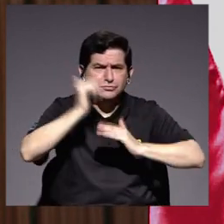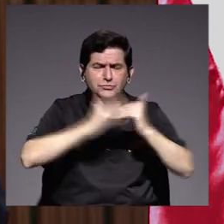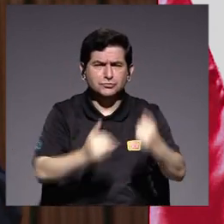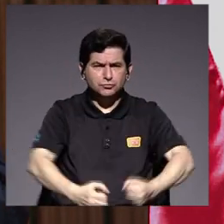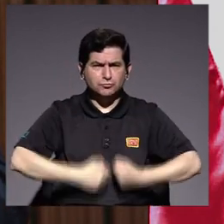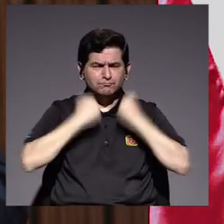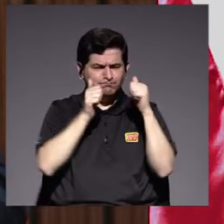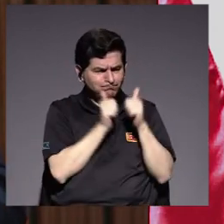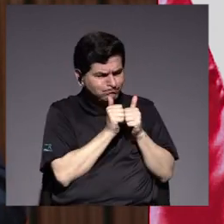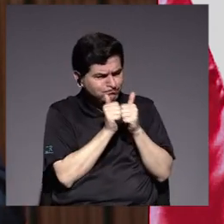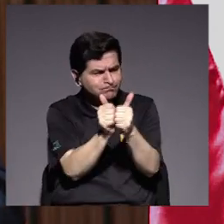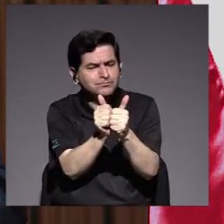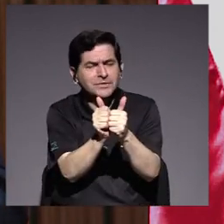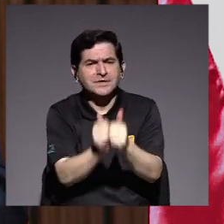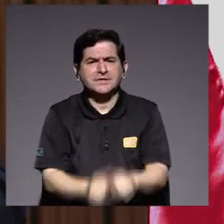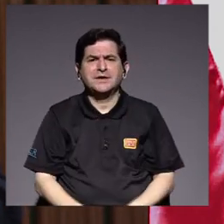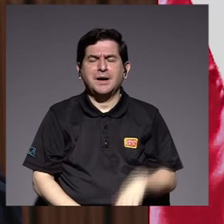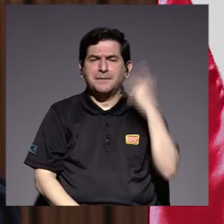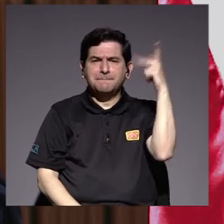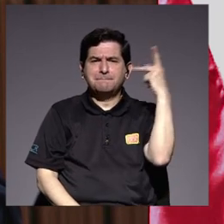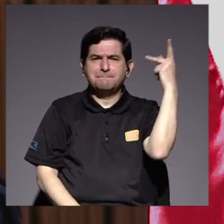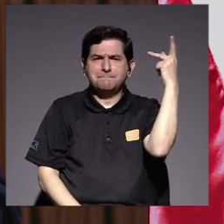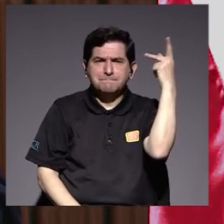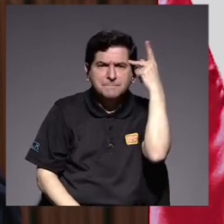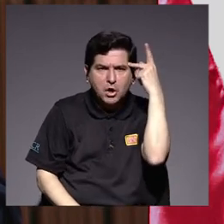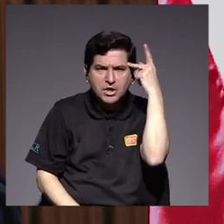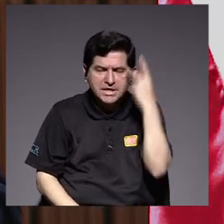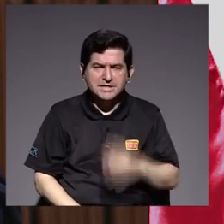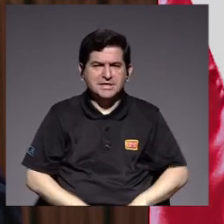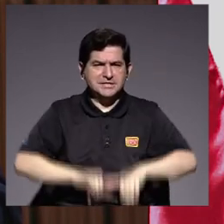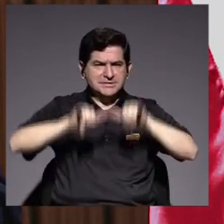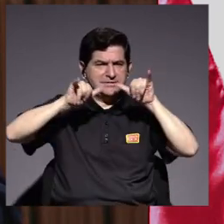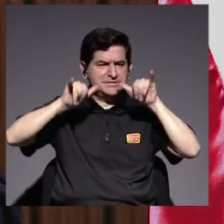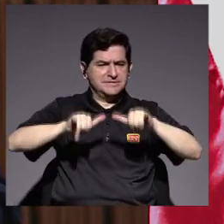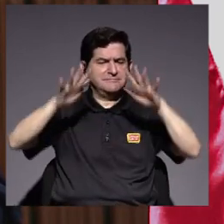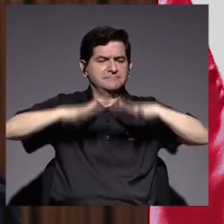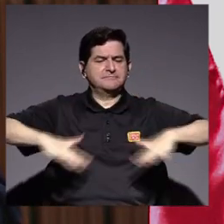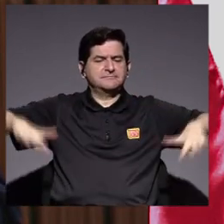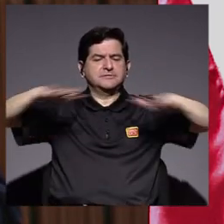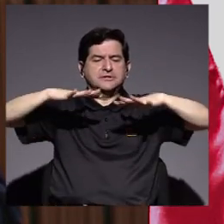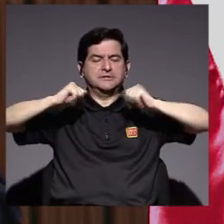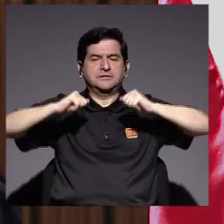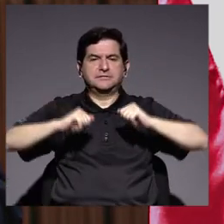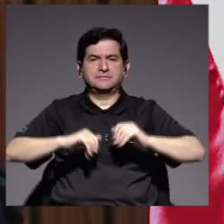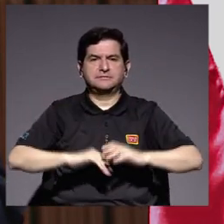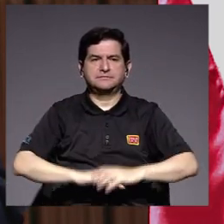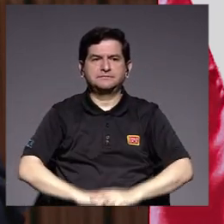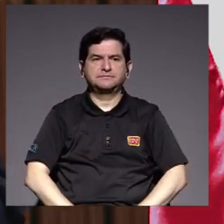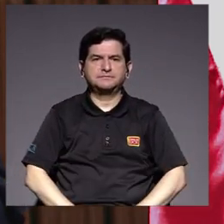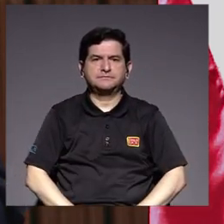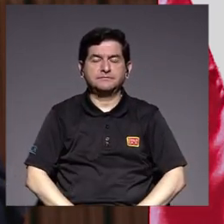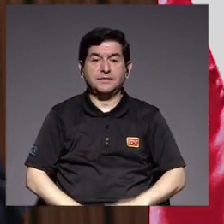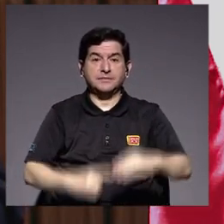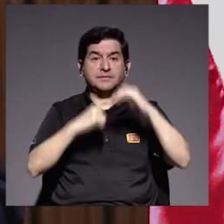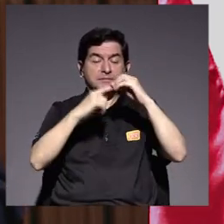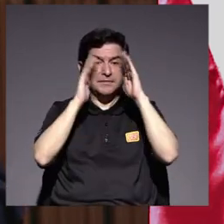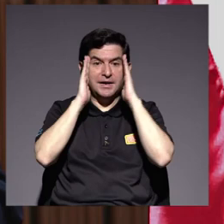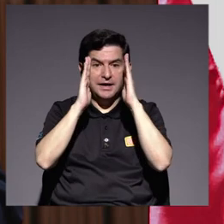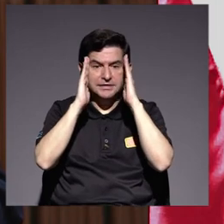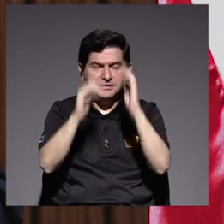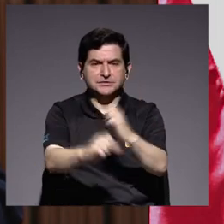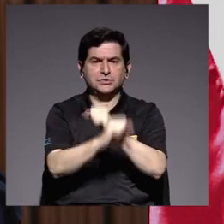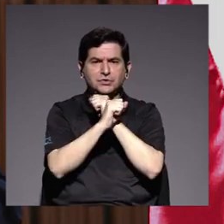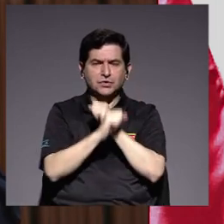fuertemente acompañado por una intensa política de sostenibilidad ambiental que ante todo garantice